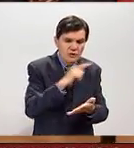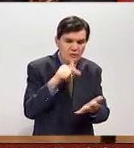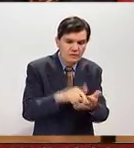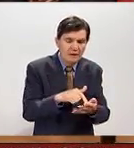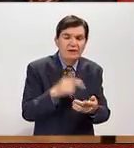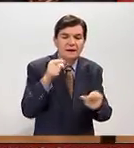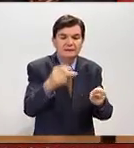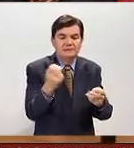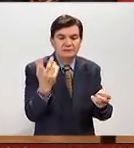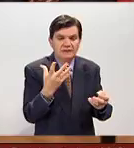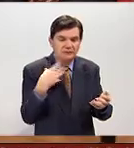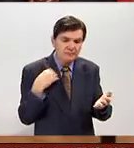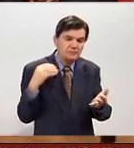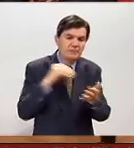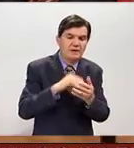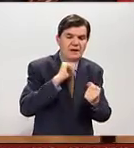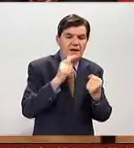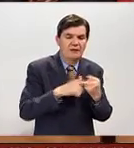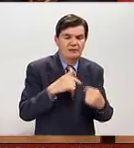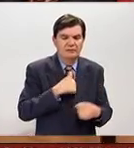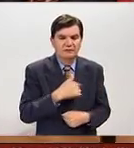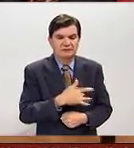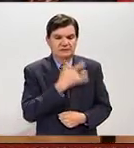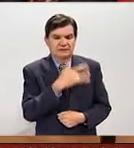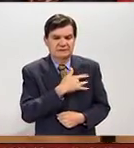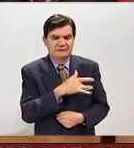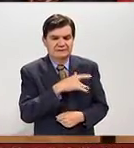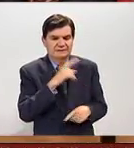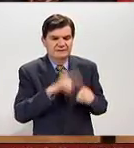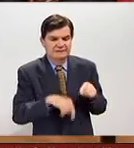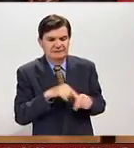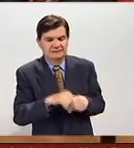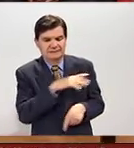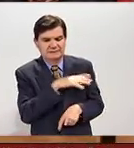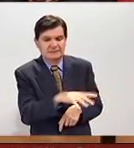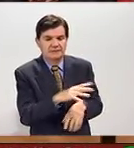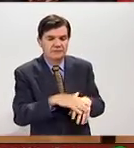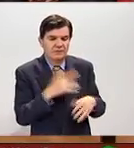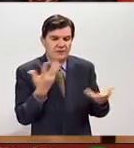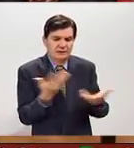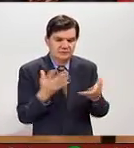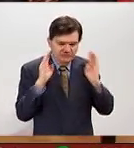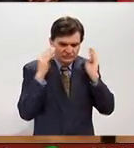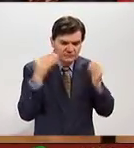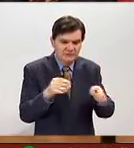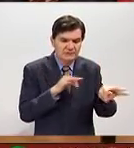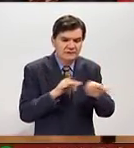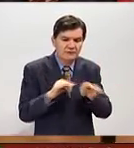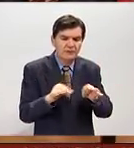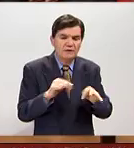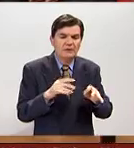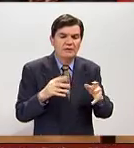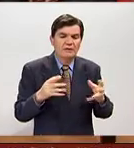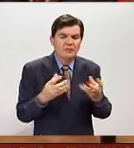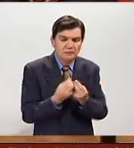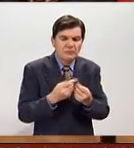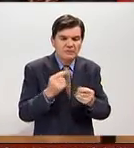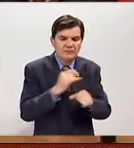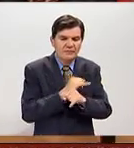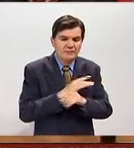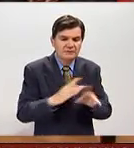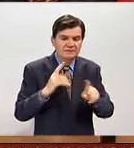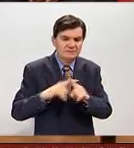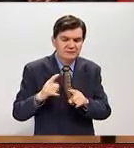lugar, pues es dejar un poquito de lado los sentimientos y dedicarte a tu trabajo, a informar a la gente, llevar esa